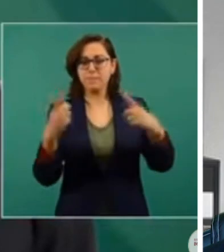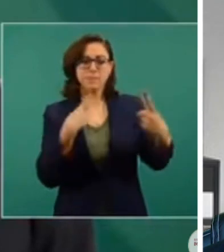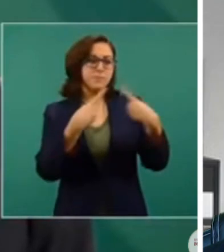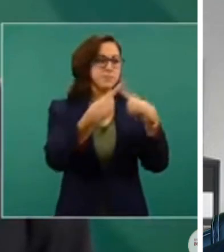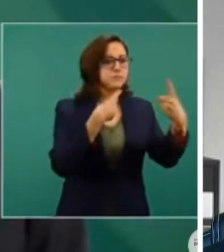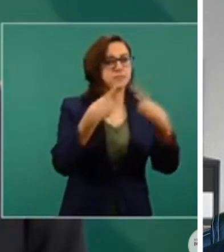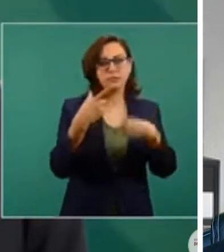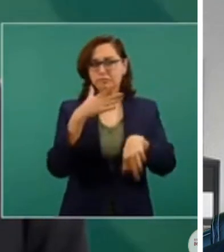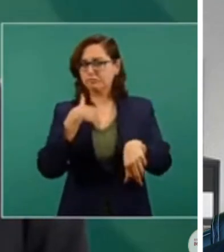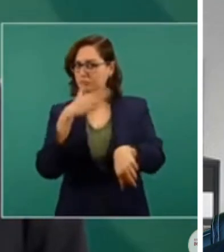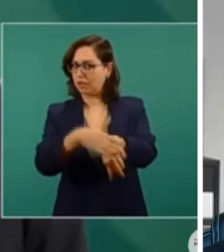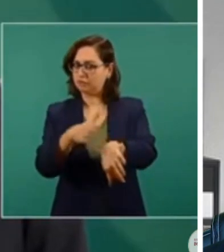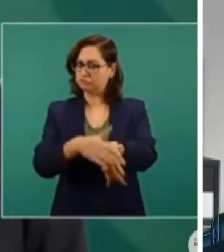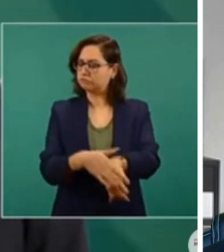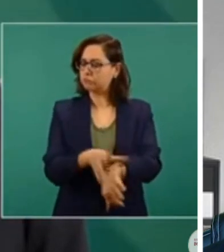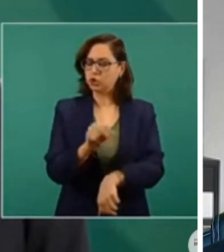debía,